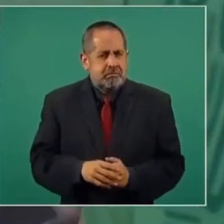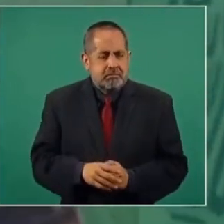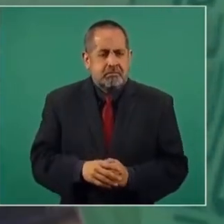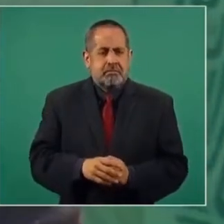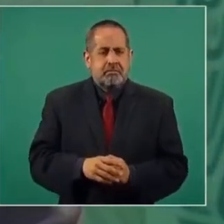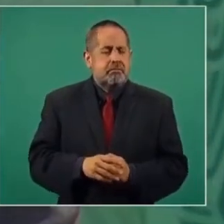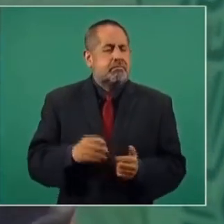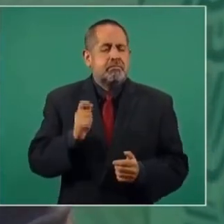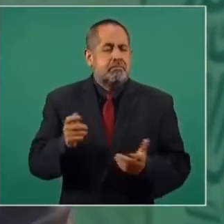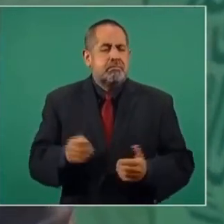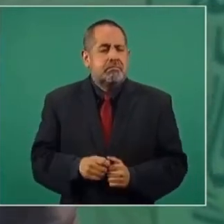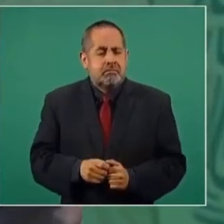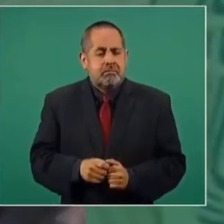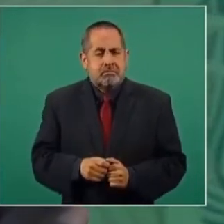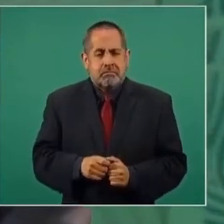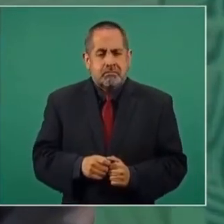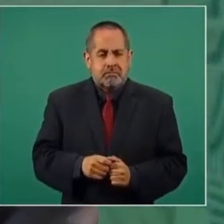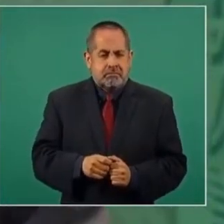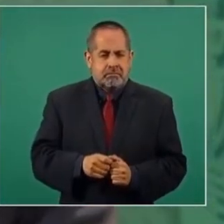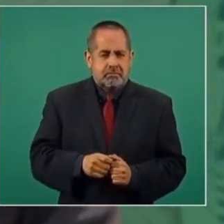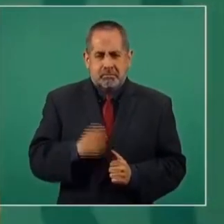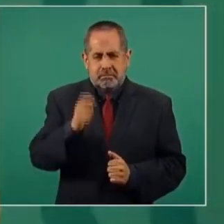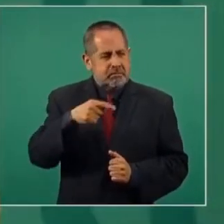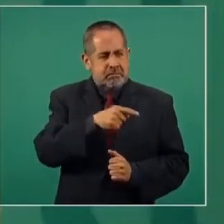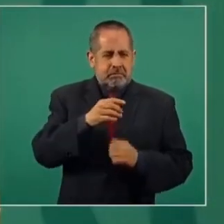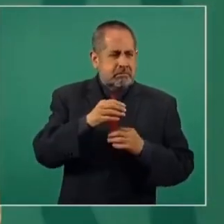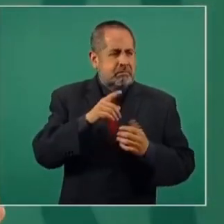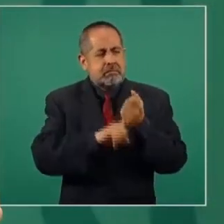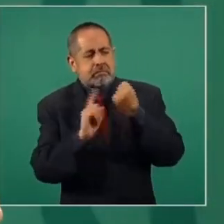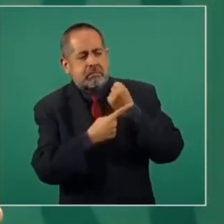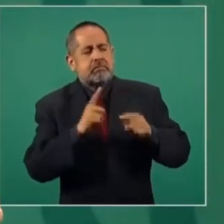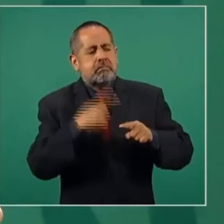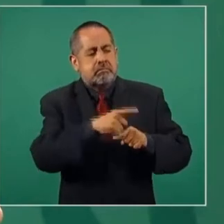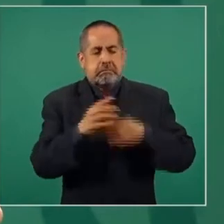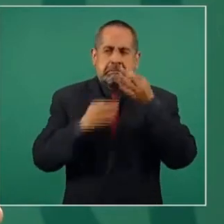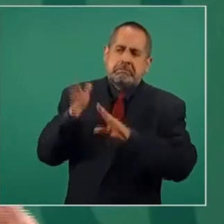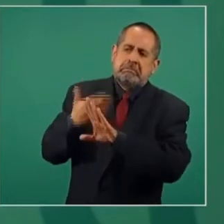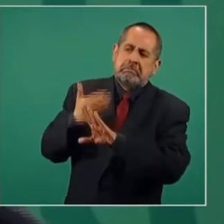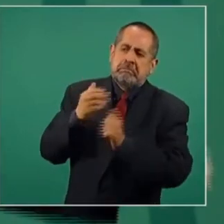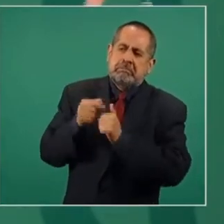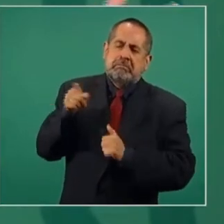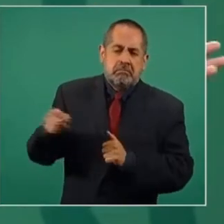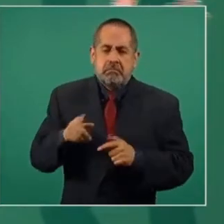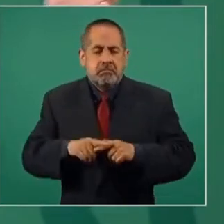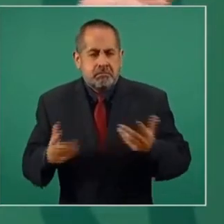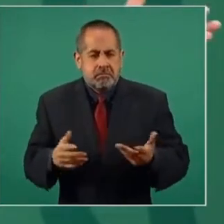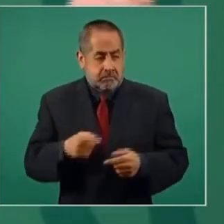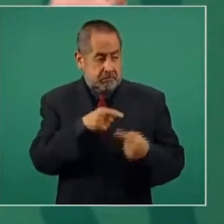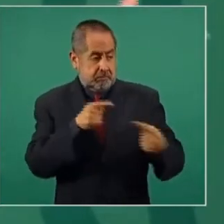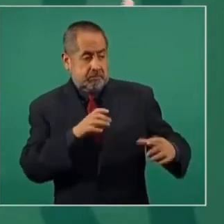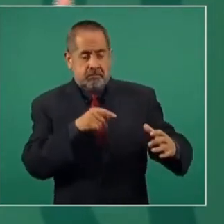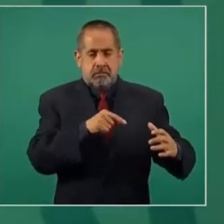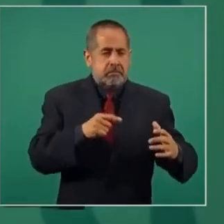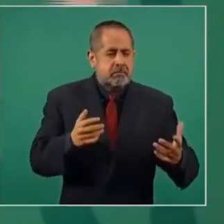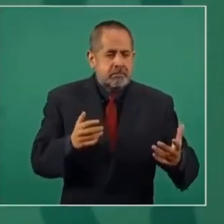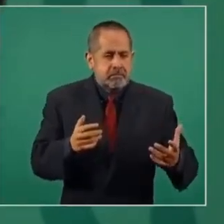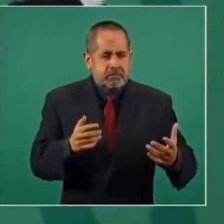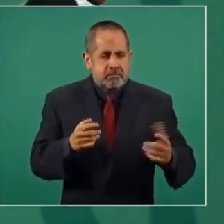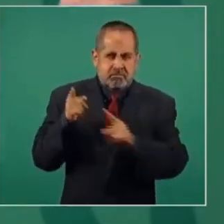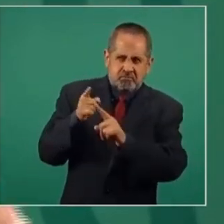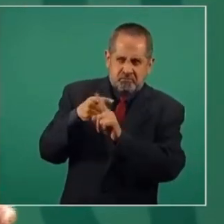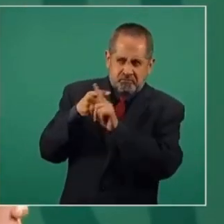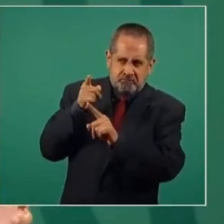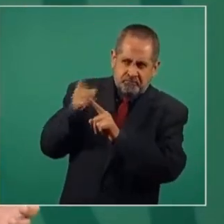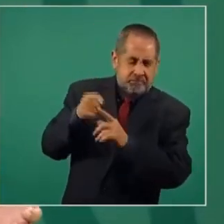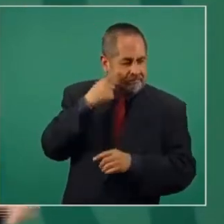ahora esta campaña de parte de quién, que los de la oposición ya lo tienen